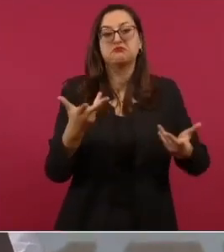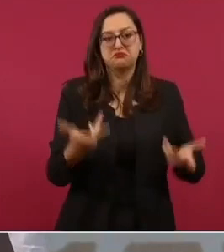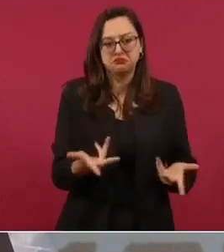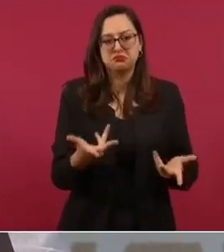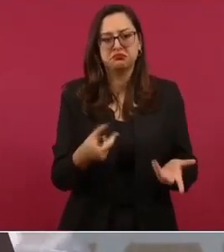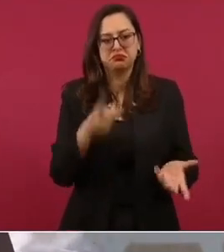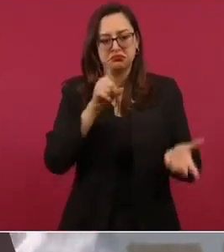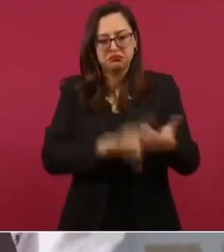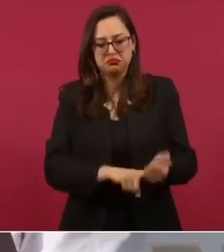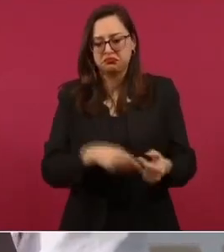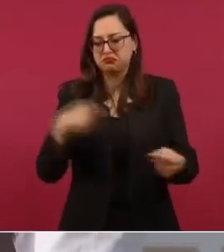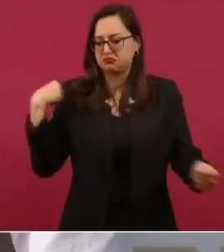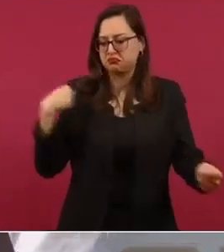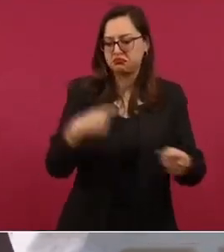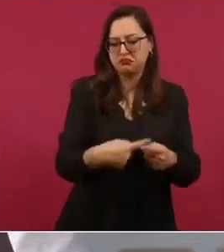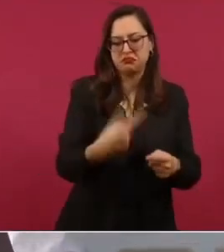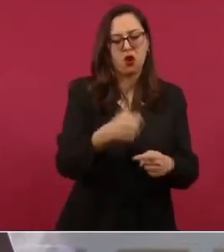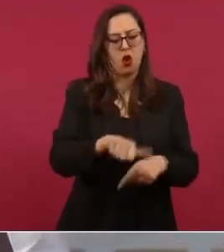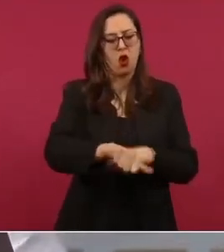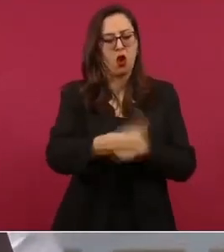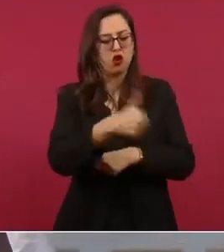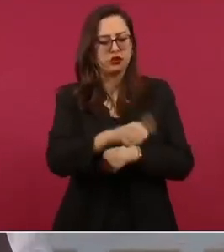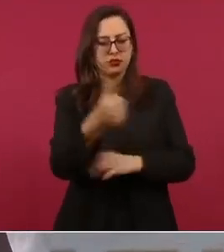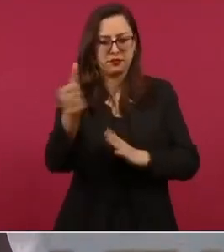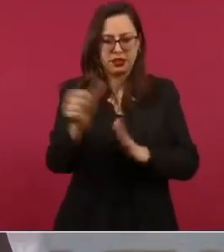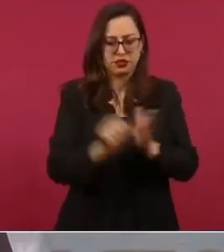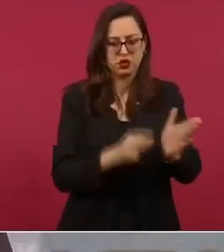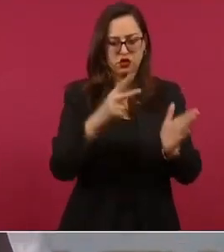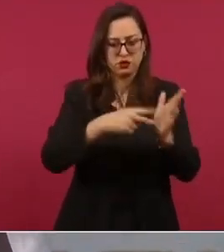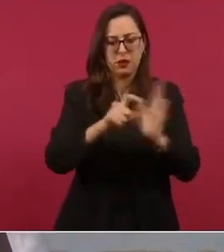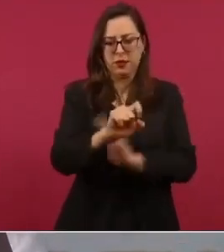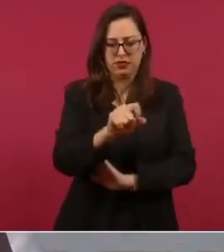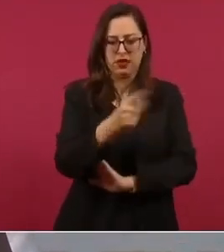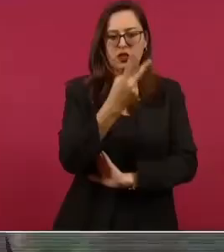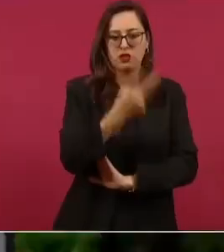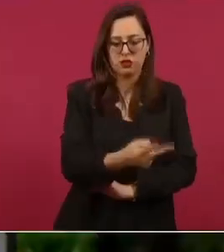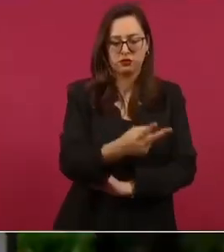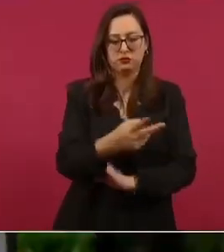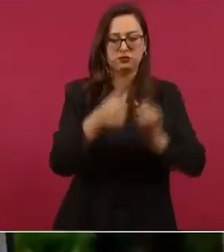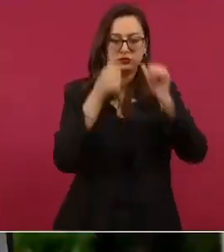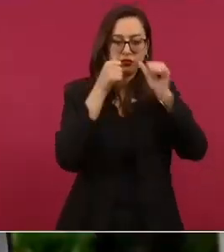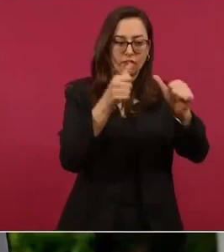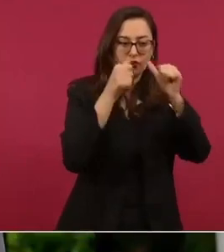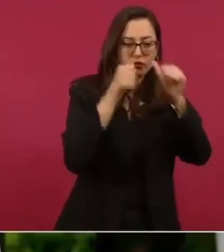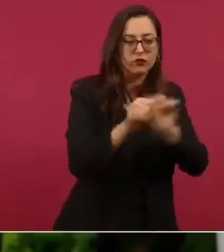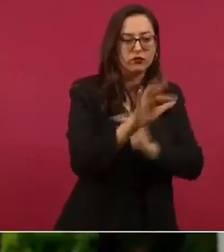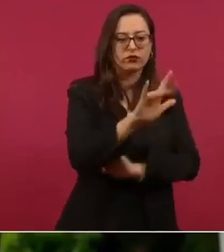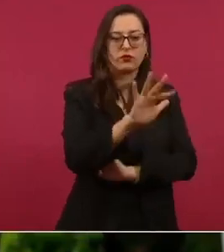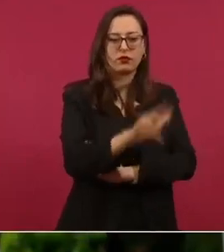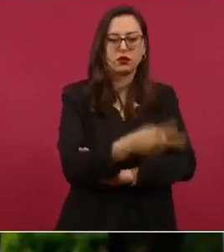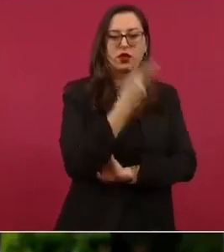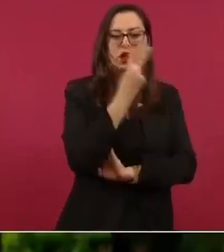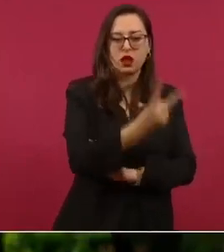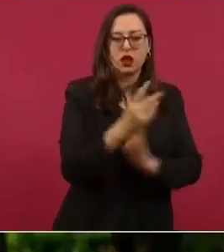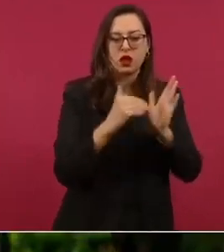en estos once meses del año a 52 millones